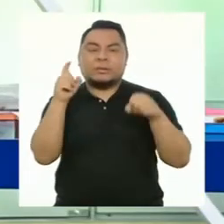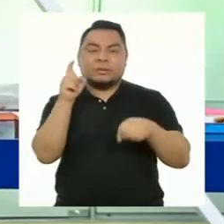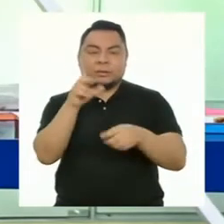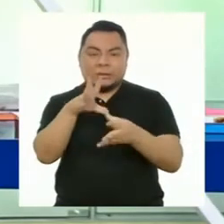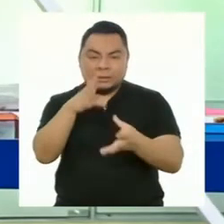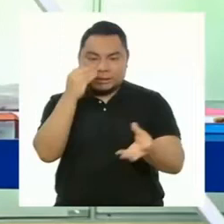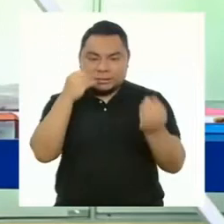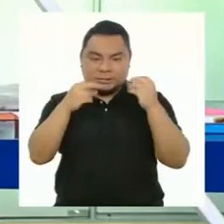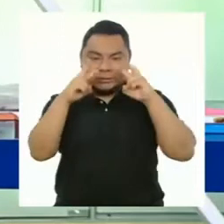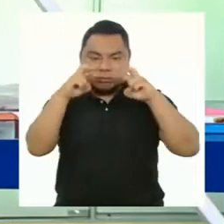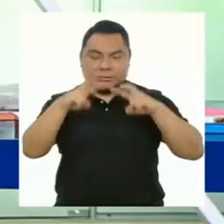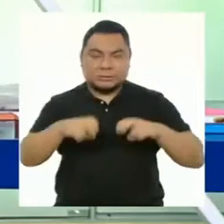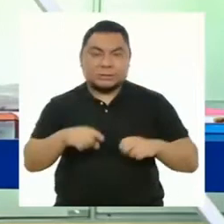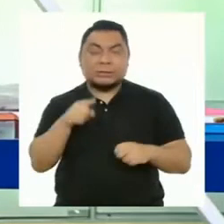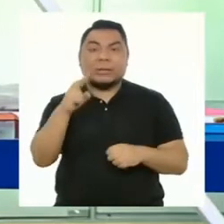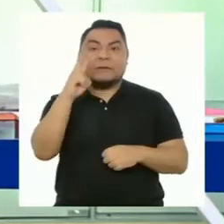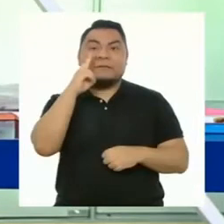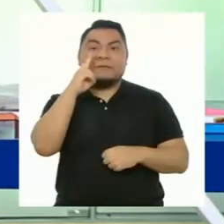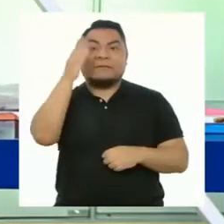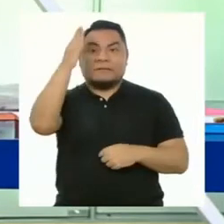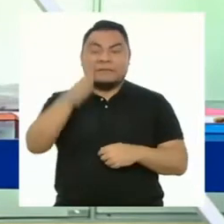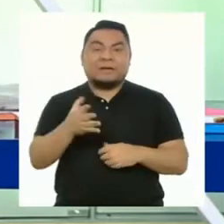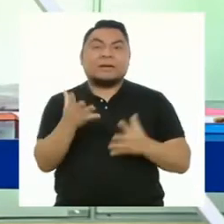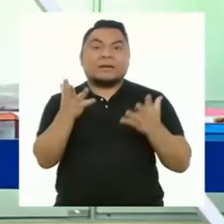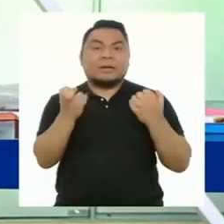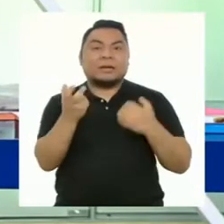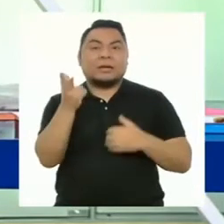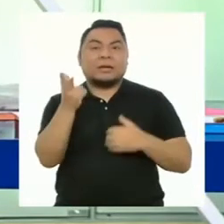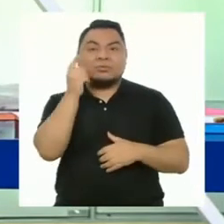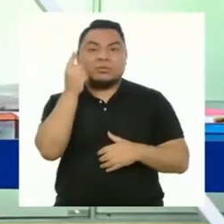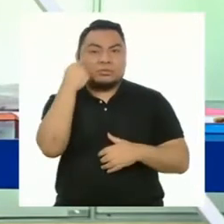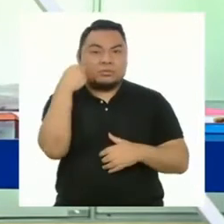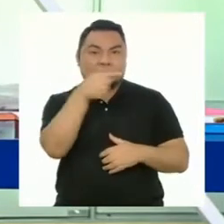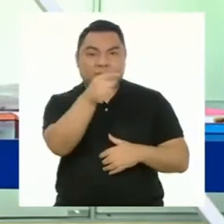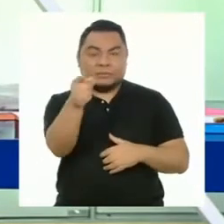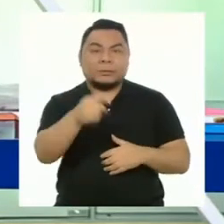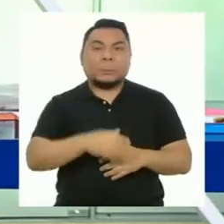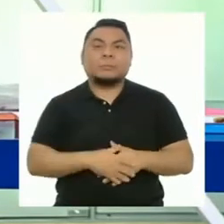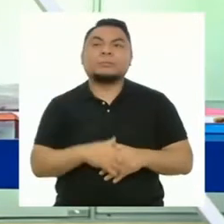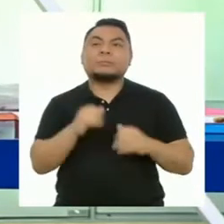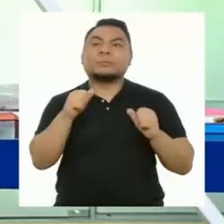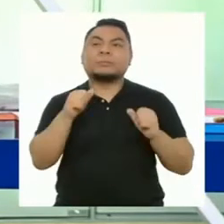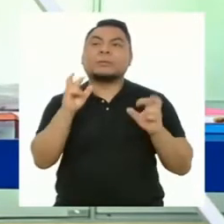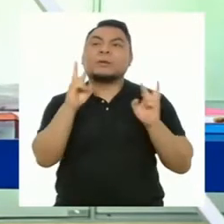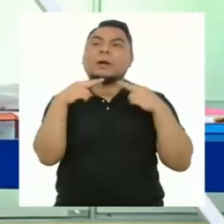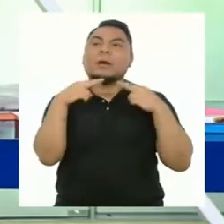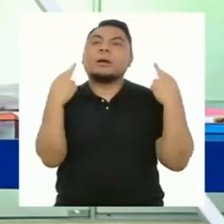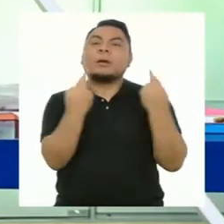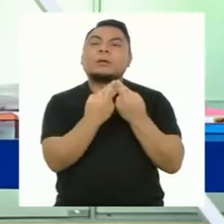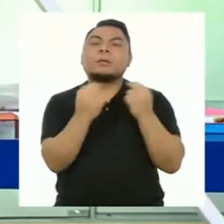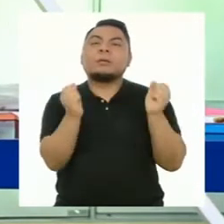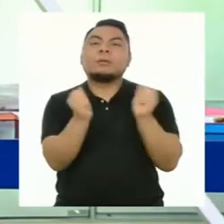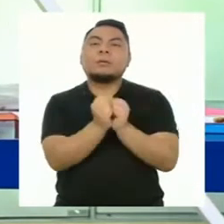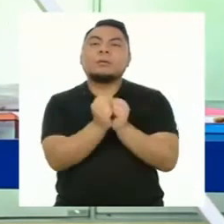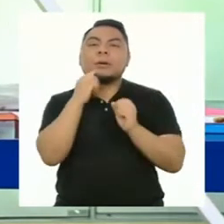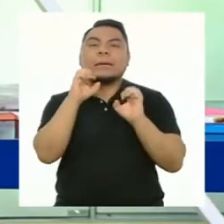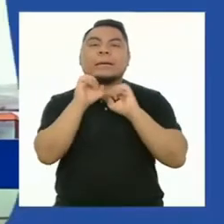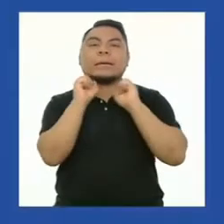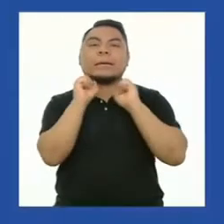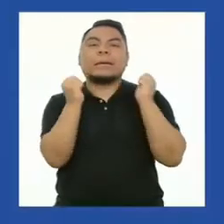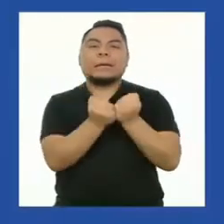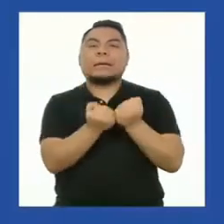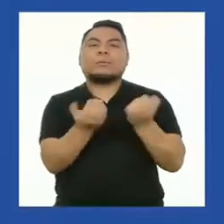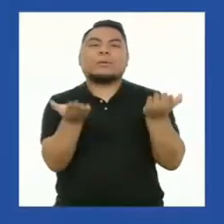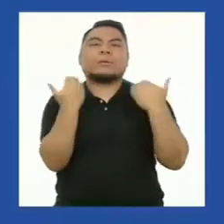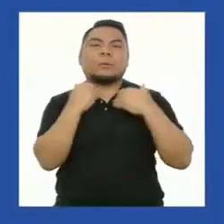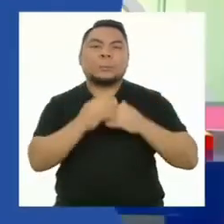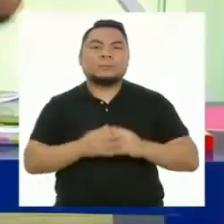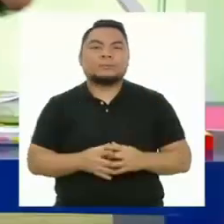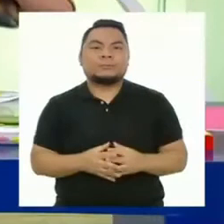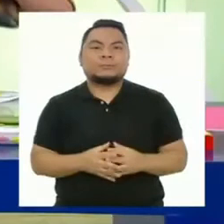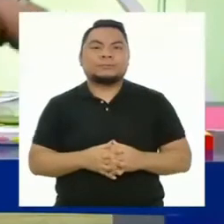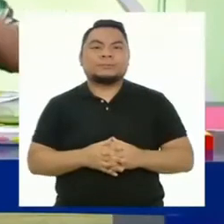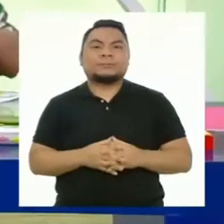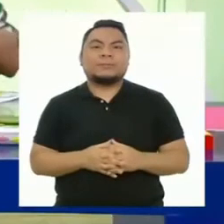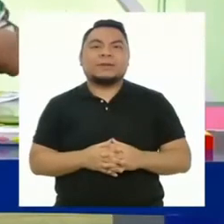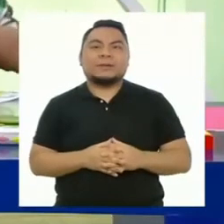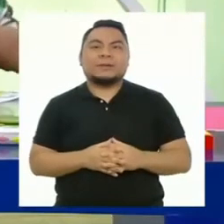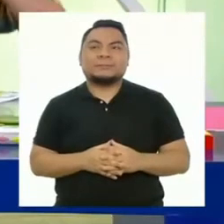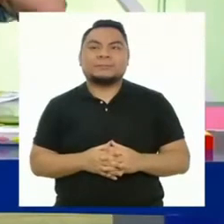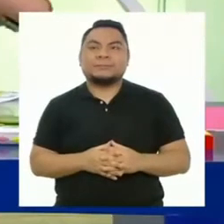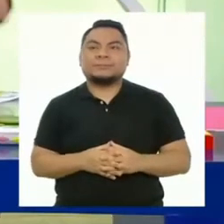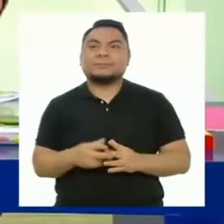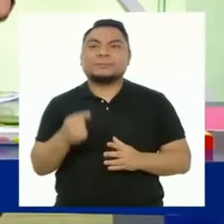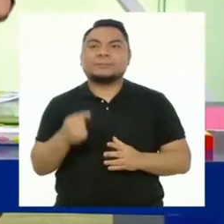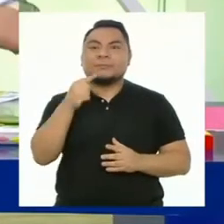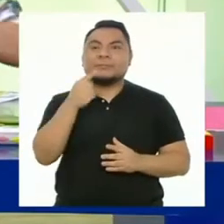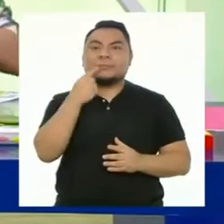revisión y como todos los viernes queremos escucharlos a ustedes. ¡Reunión de equipo! Hoy